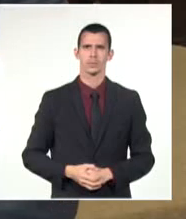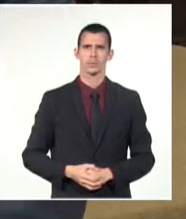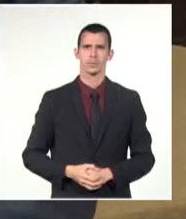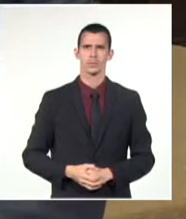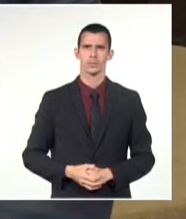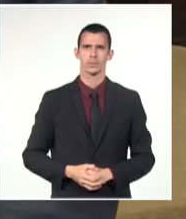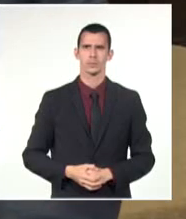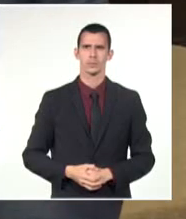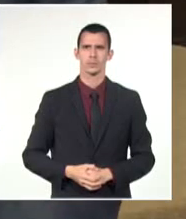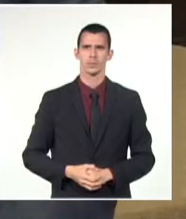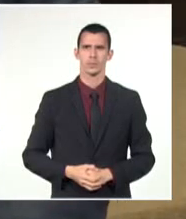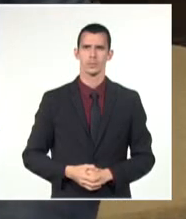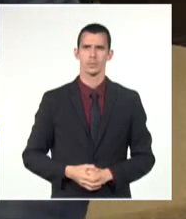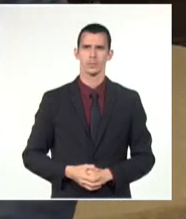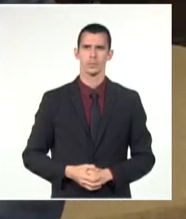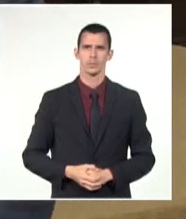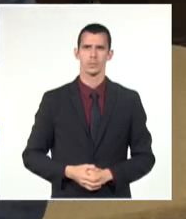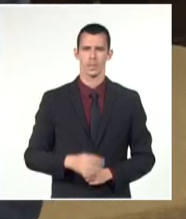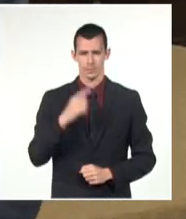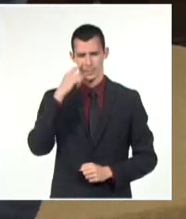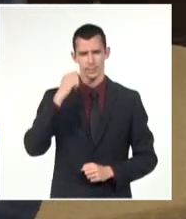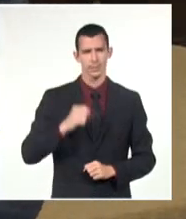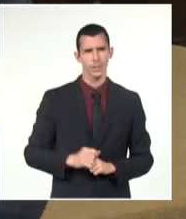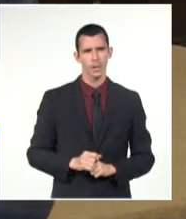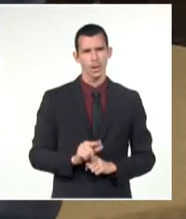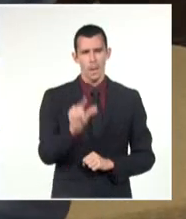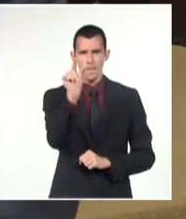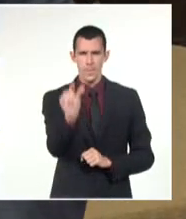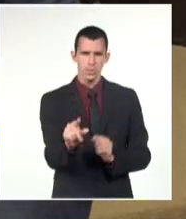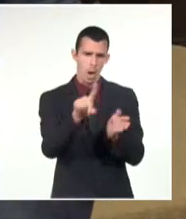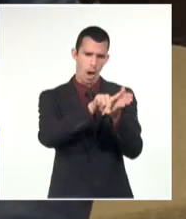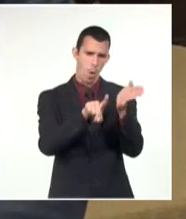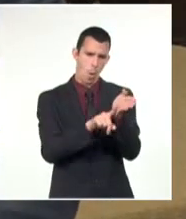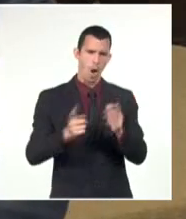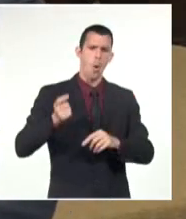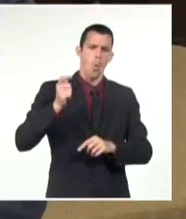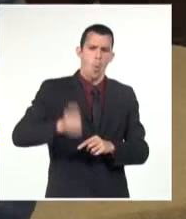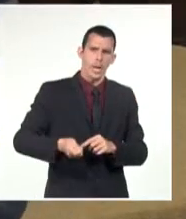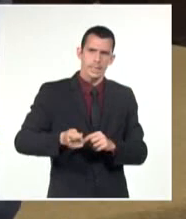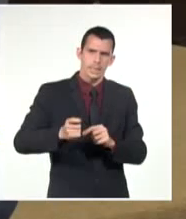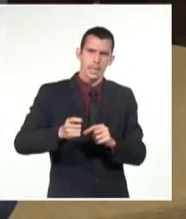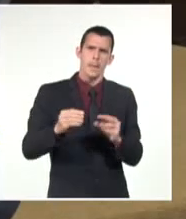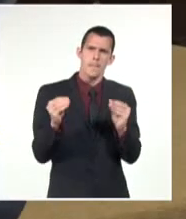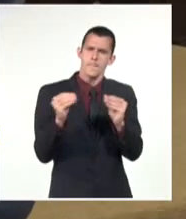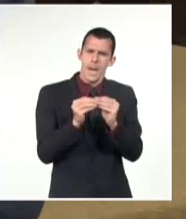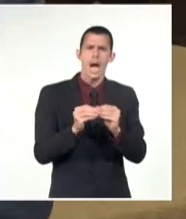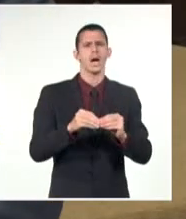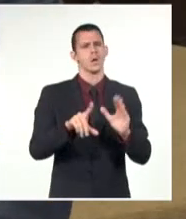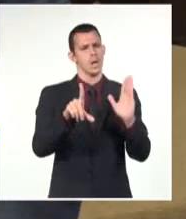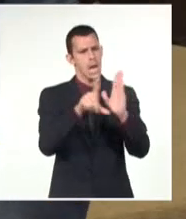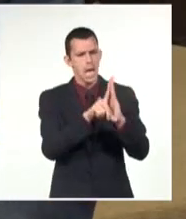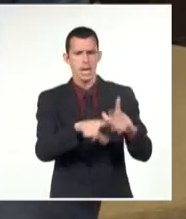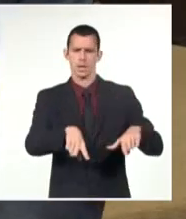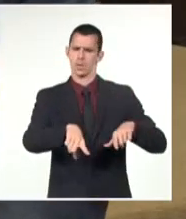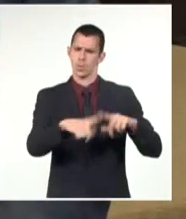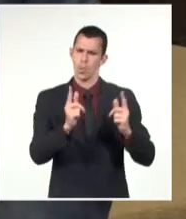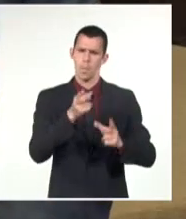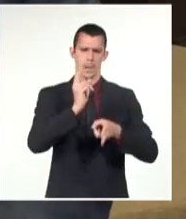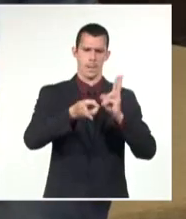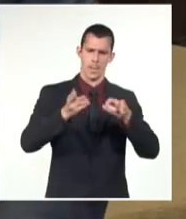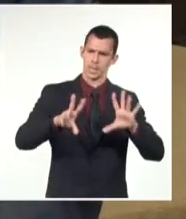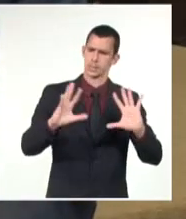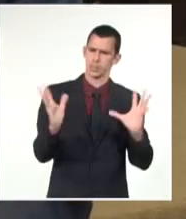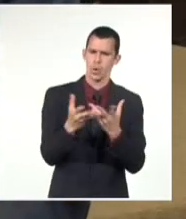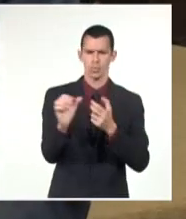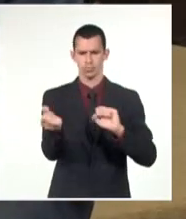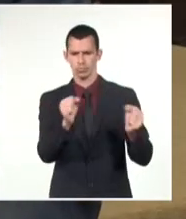jueces, más allá del dominio del derecho y de la aplicación de las leyes, tienen que desarrollar